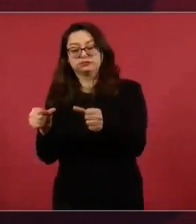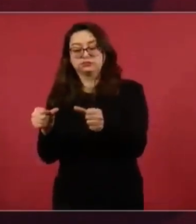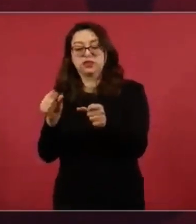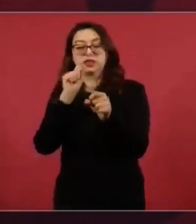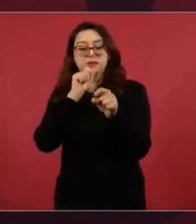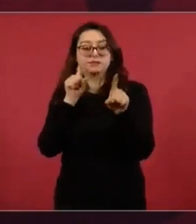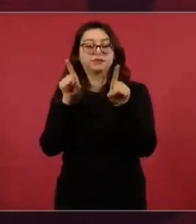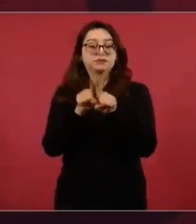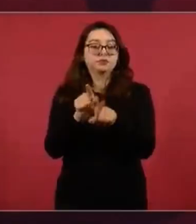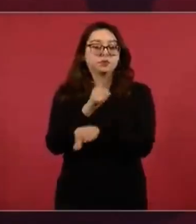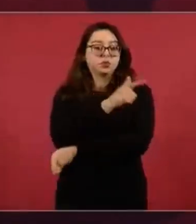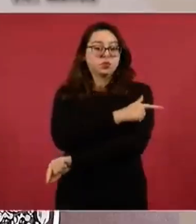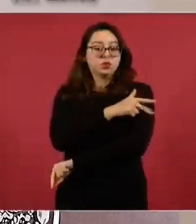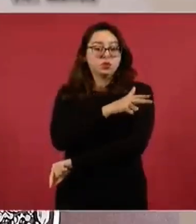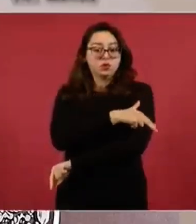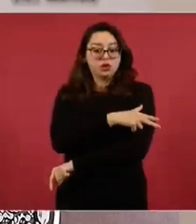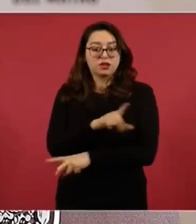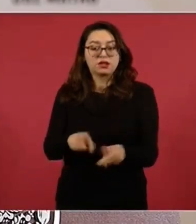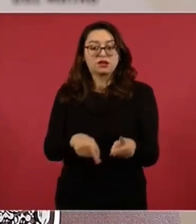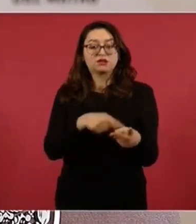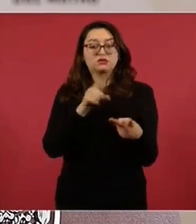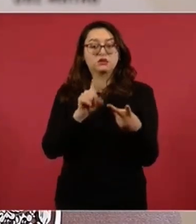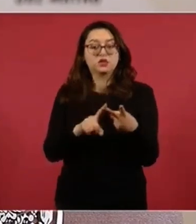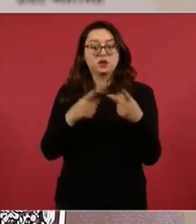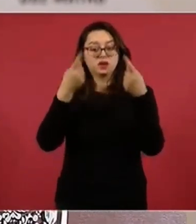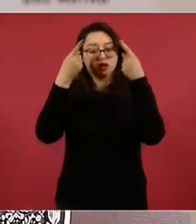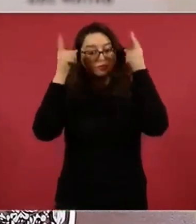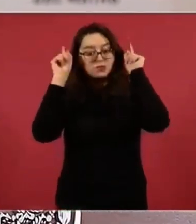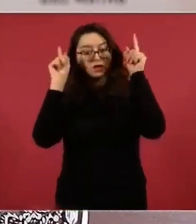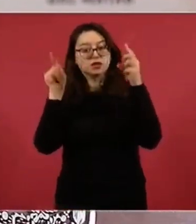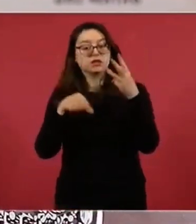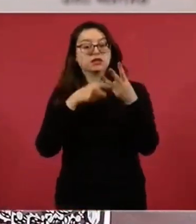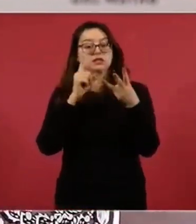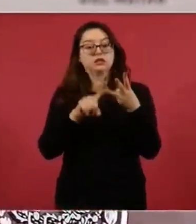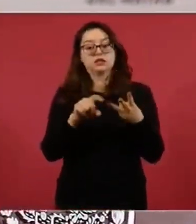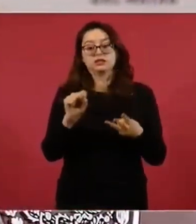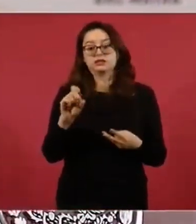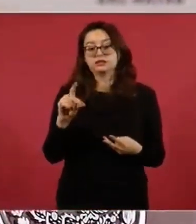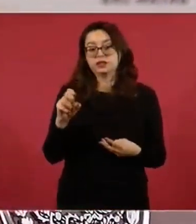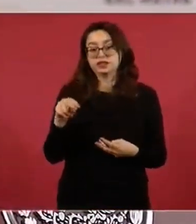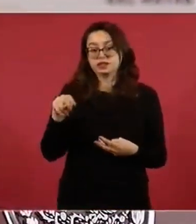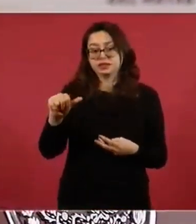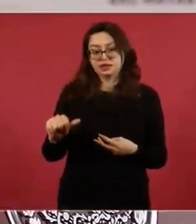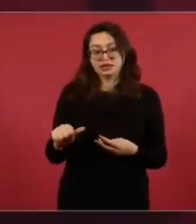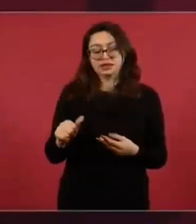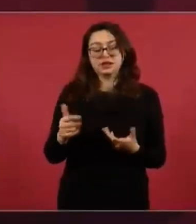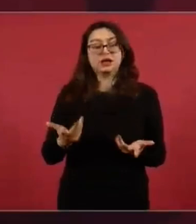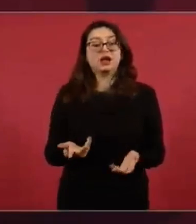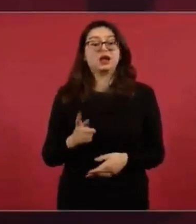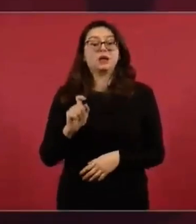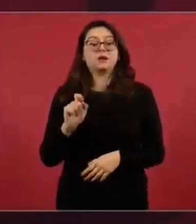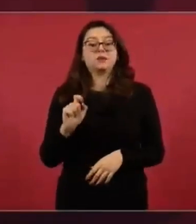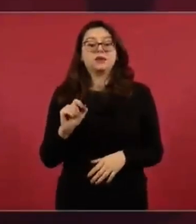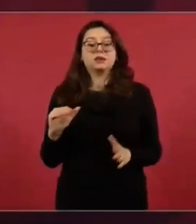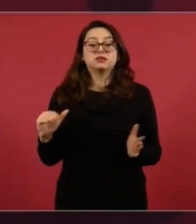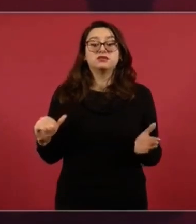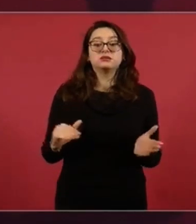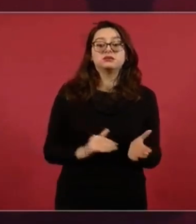Guardia Nacional, de Marina, de la Secretaría la Defensa, más de 20 mil